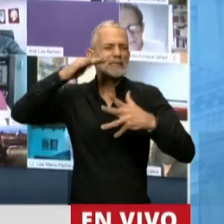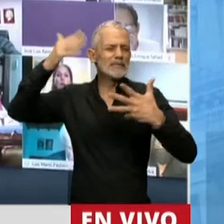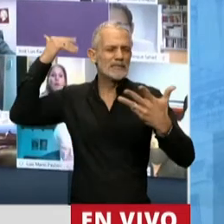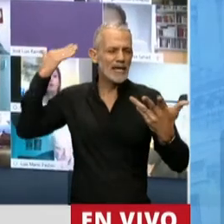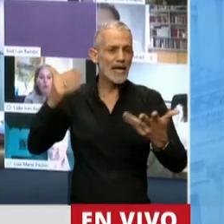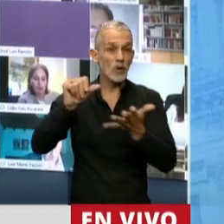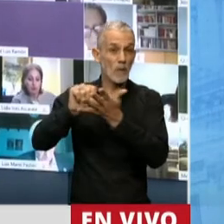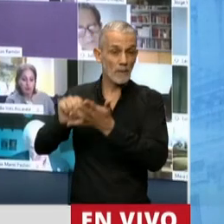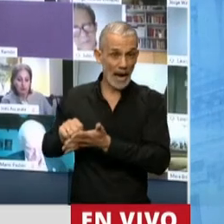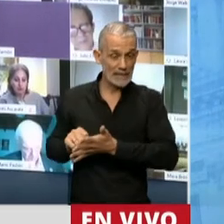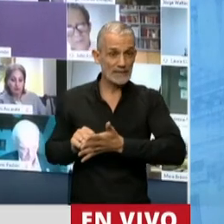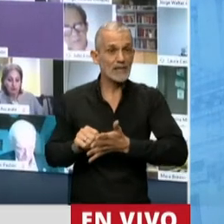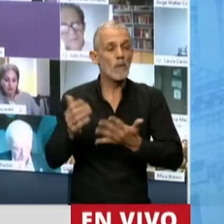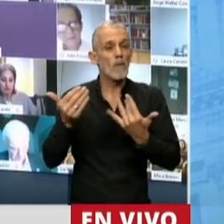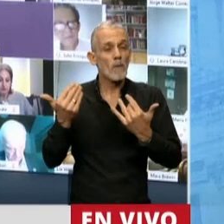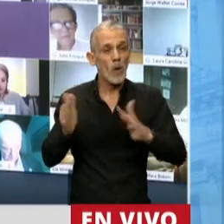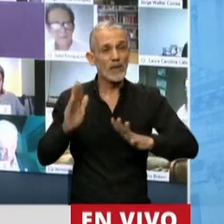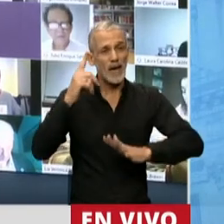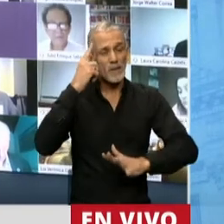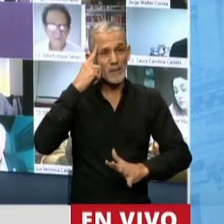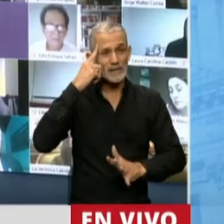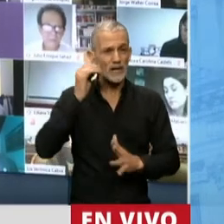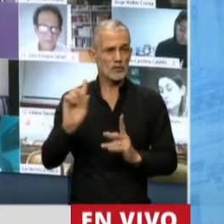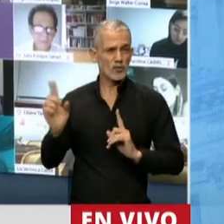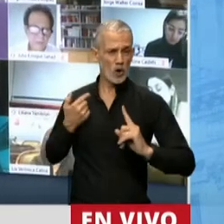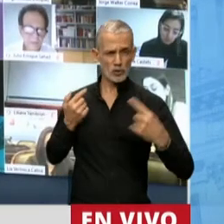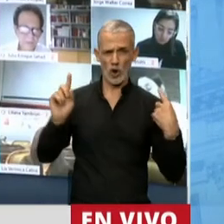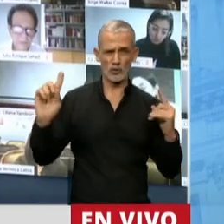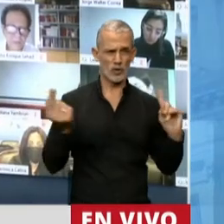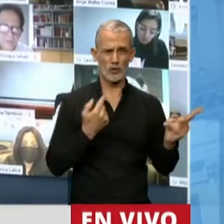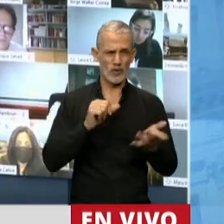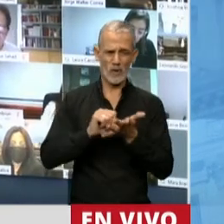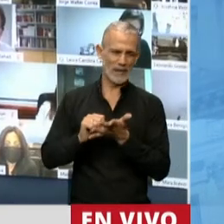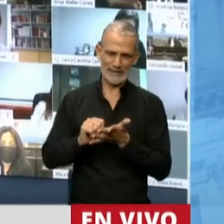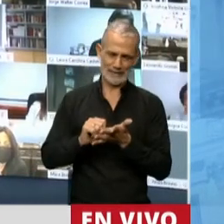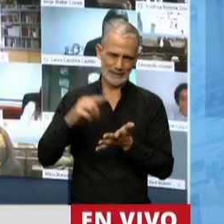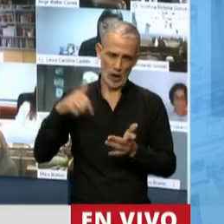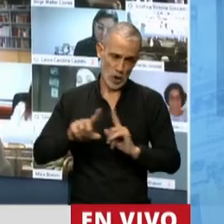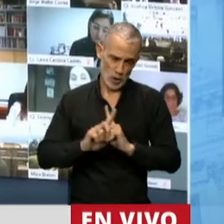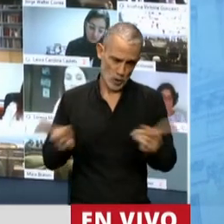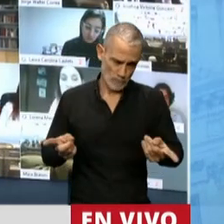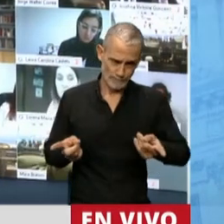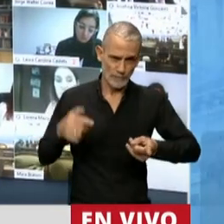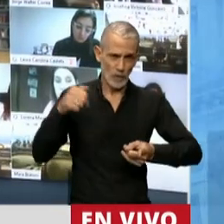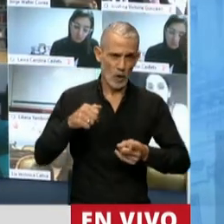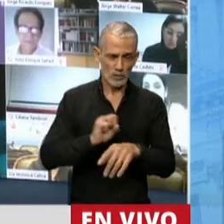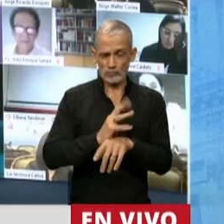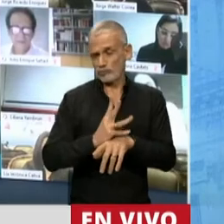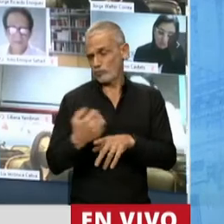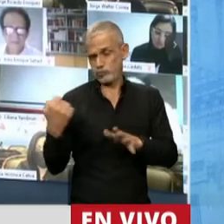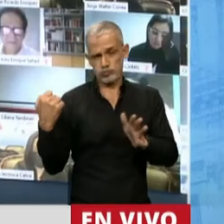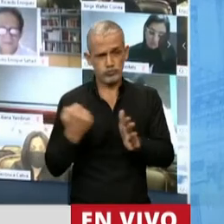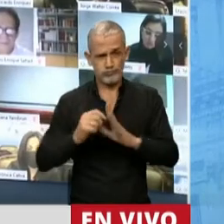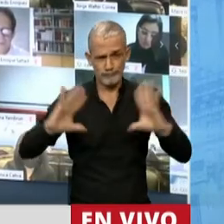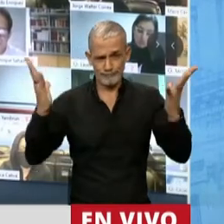plantearse actuar aisladamente. Hoy la realidad que nos golpea es una